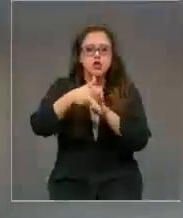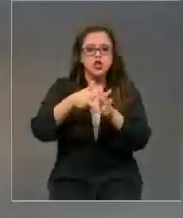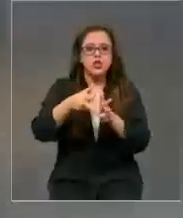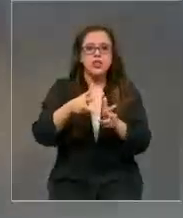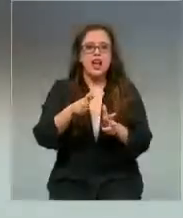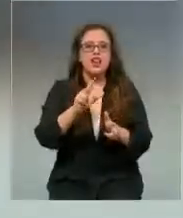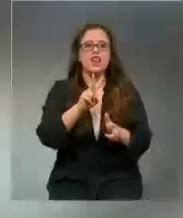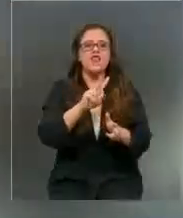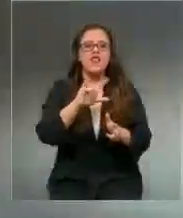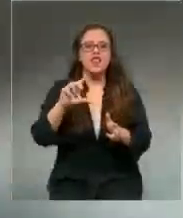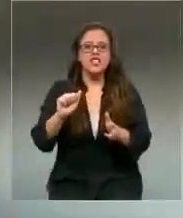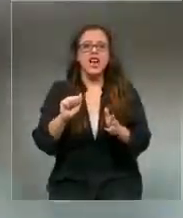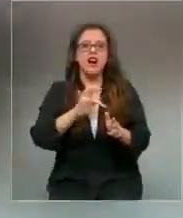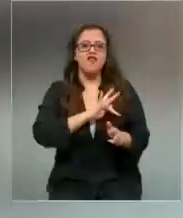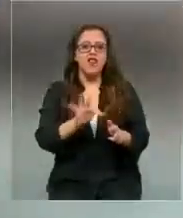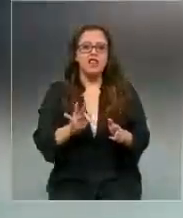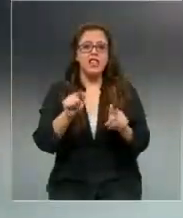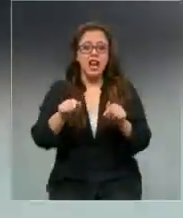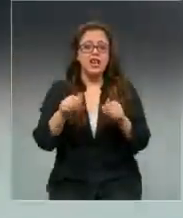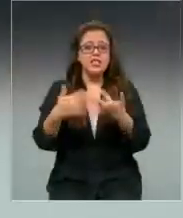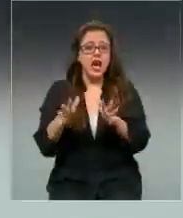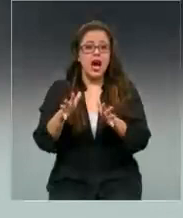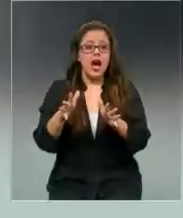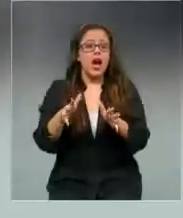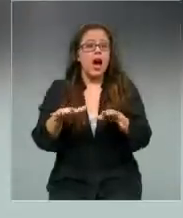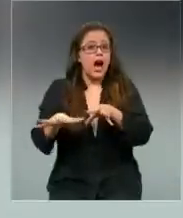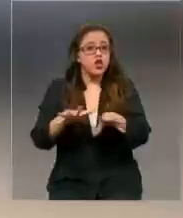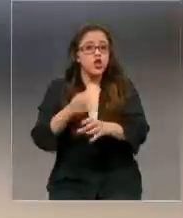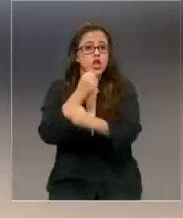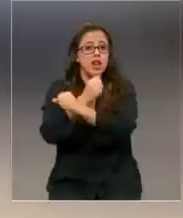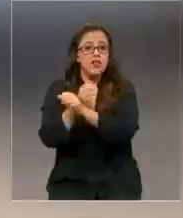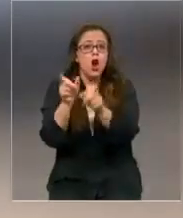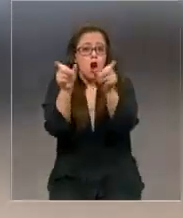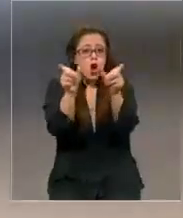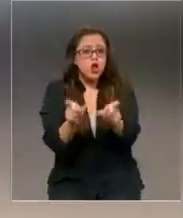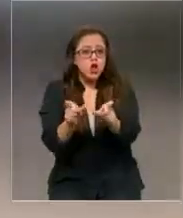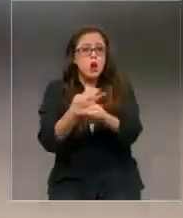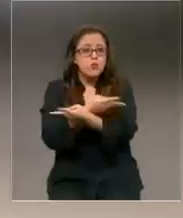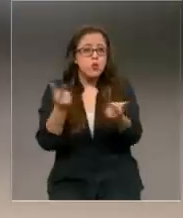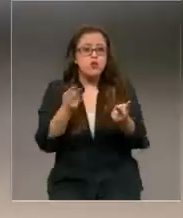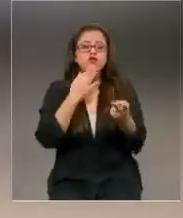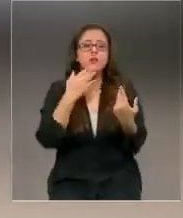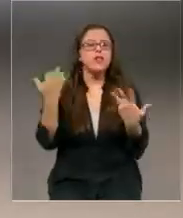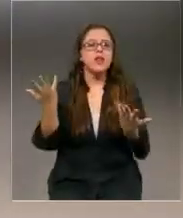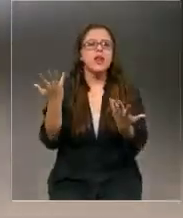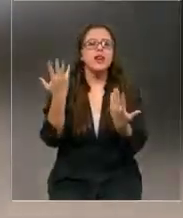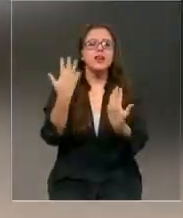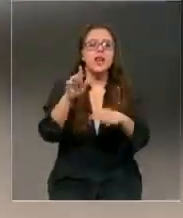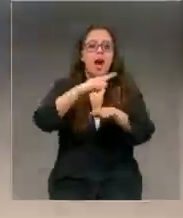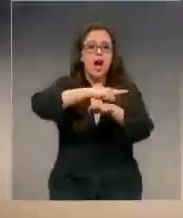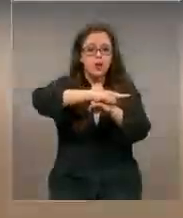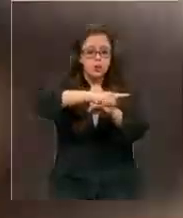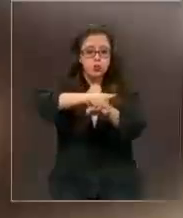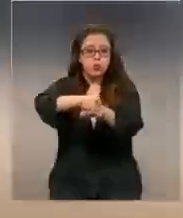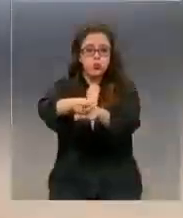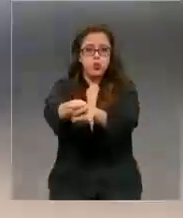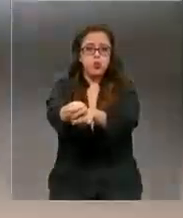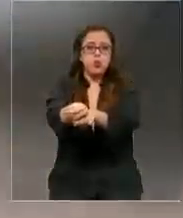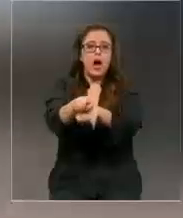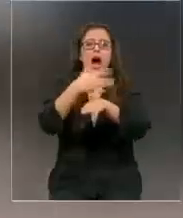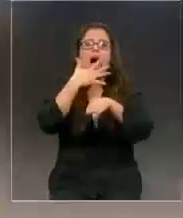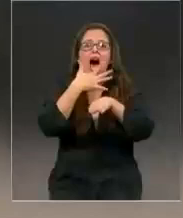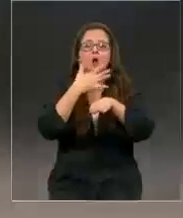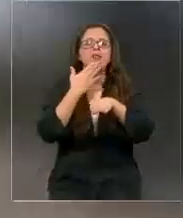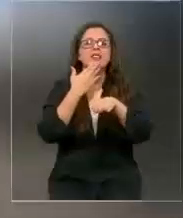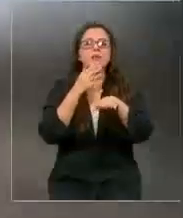Una acción de carabineros de control de orden público que contó con la participación de carros lanzagua y lanzagases y que